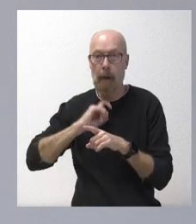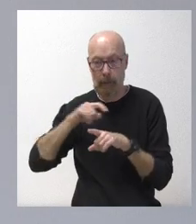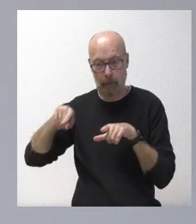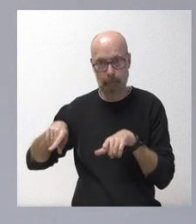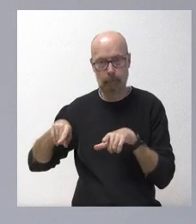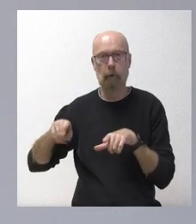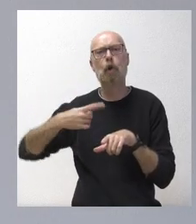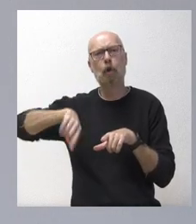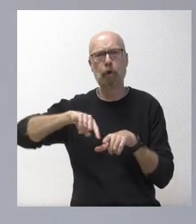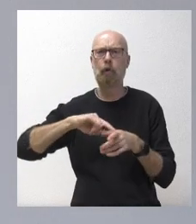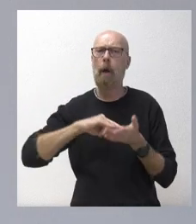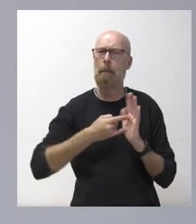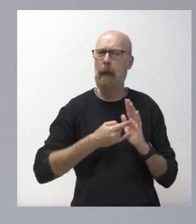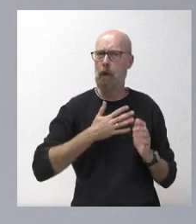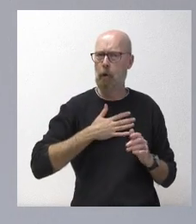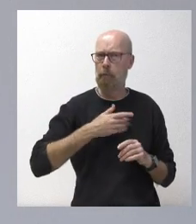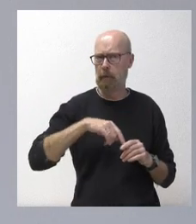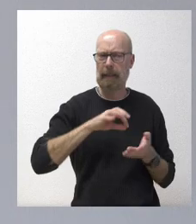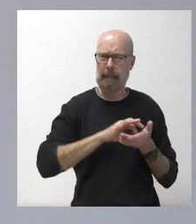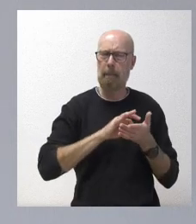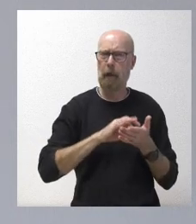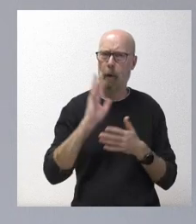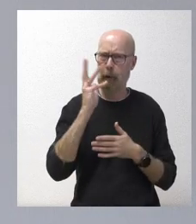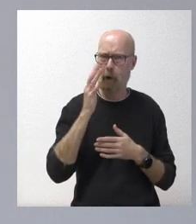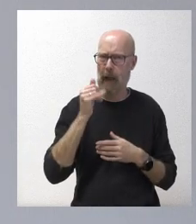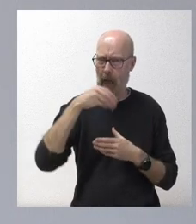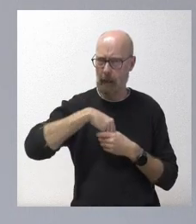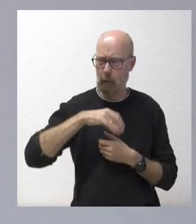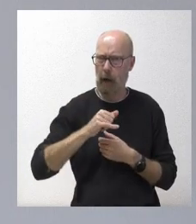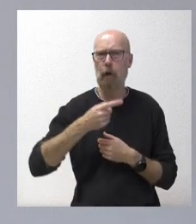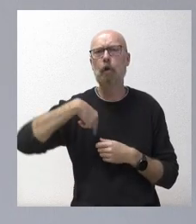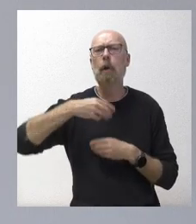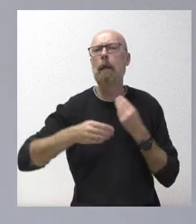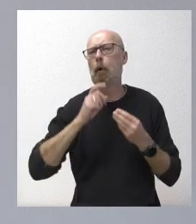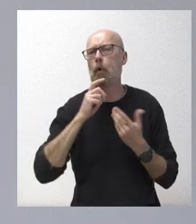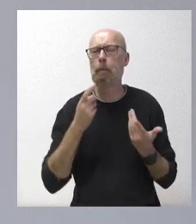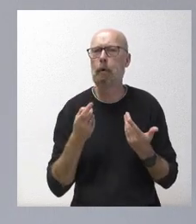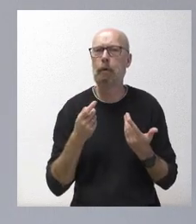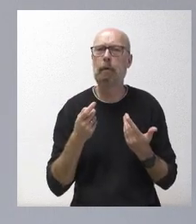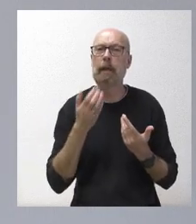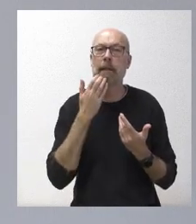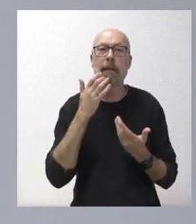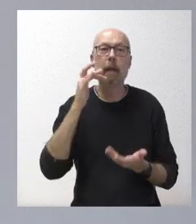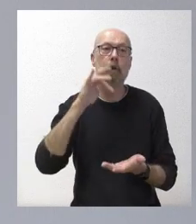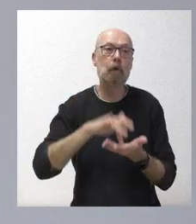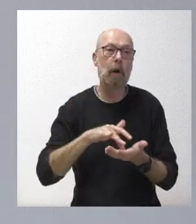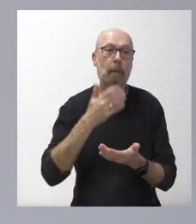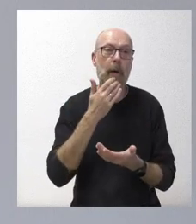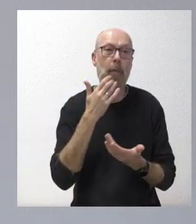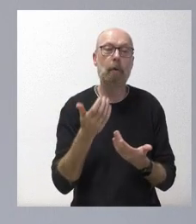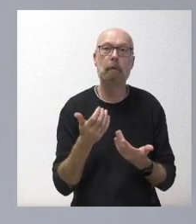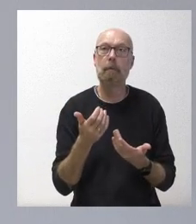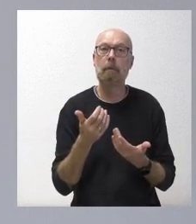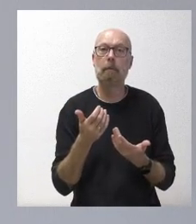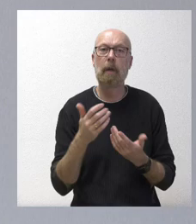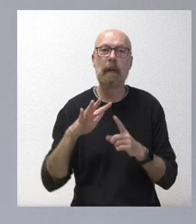nuestros propios medios, porque tenemos nuestro propio servicio de meteorología, lo que desplegamos es cuando hay algún evento que pueda conllevar un riesgo